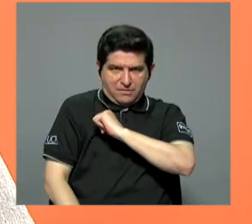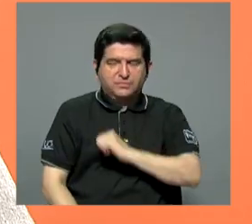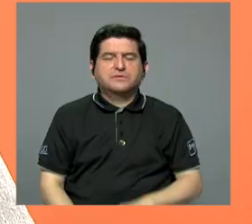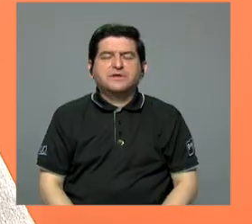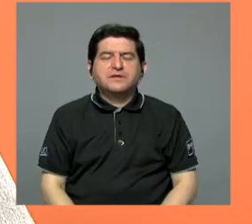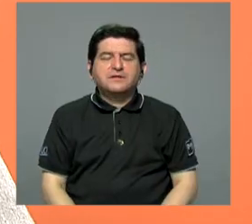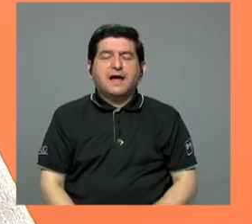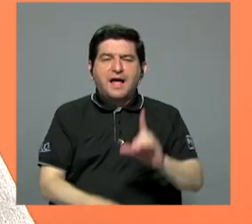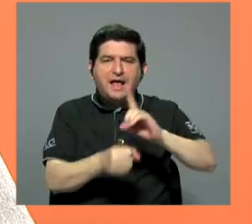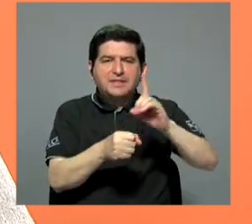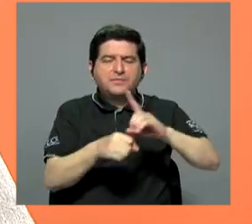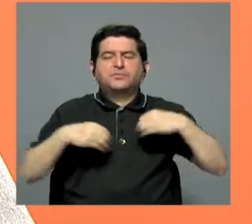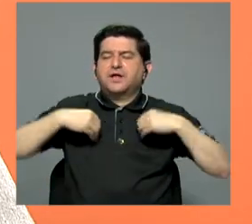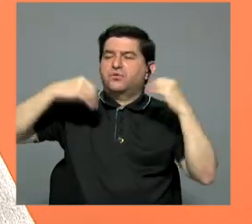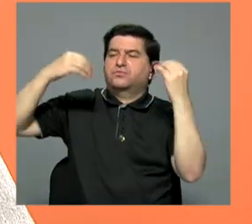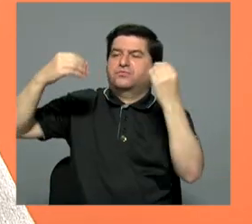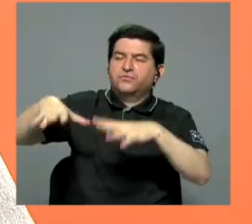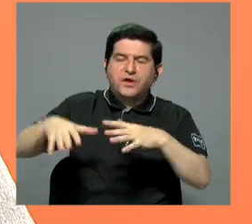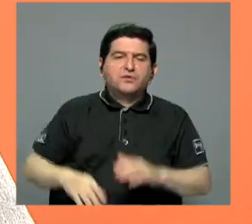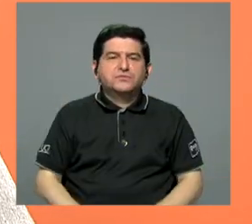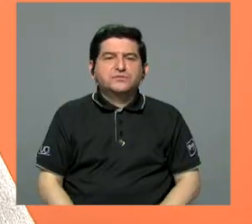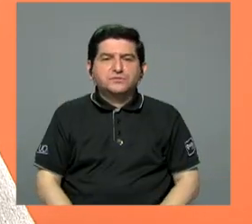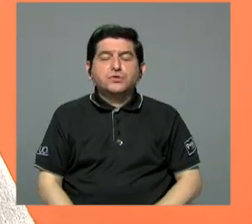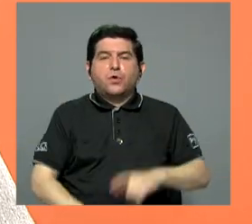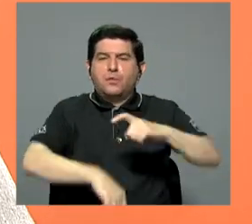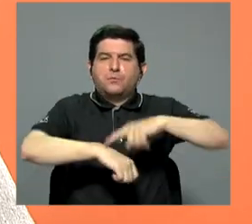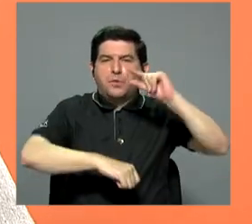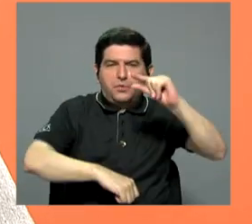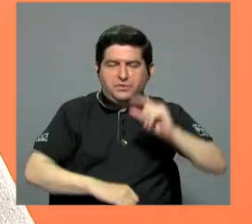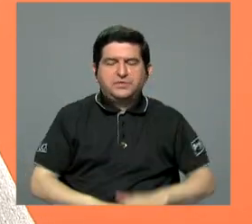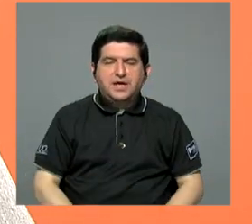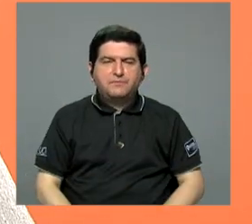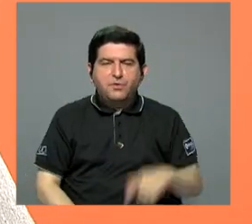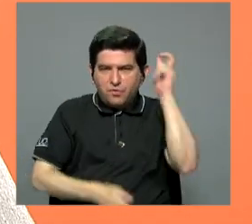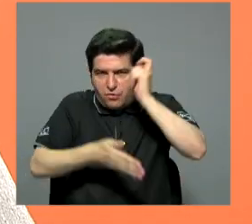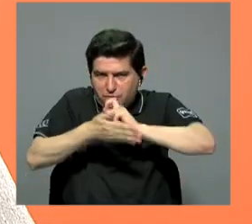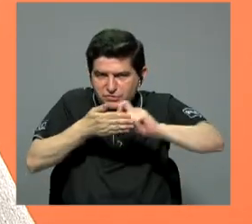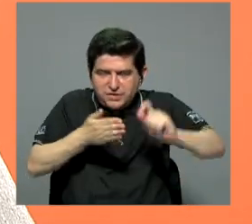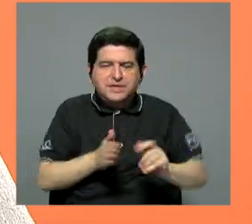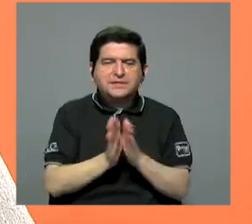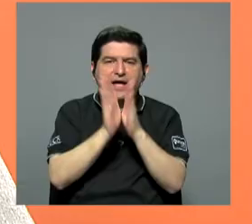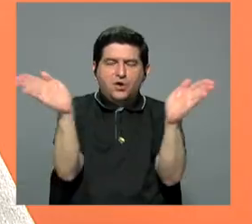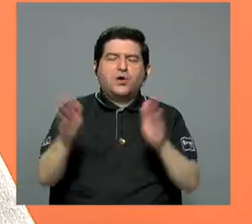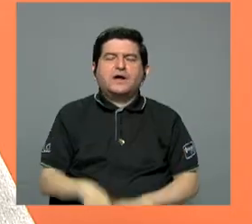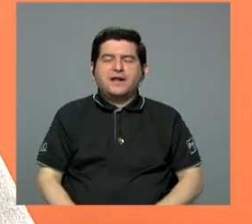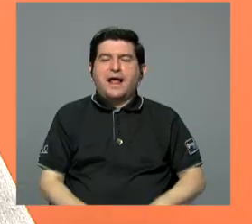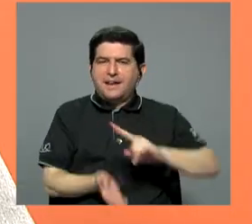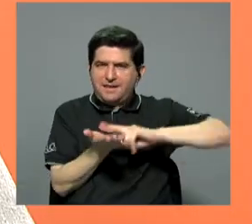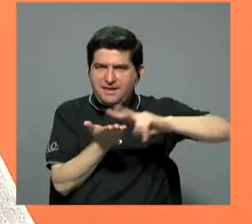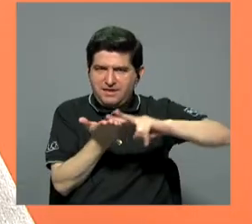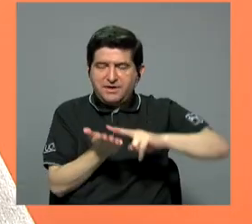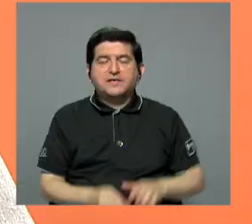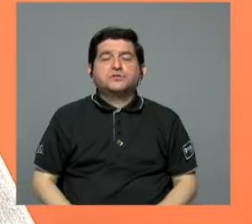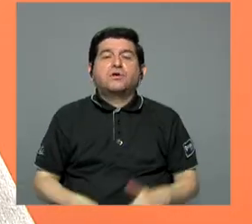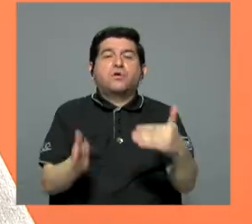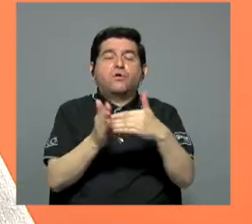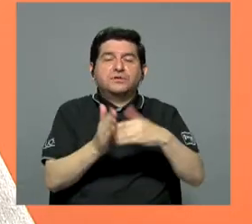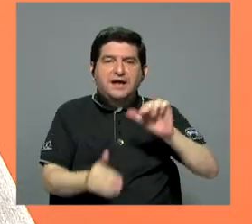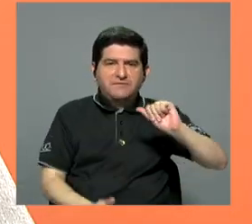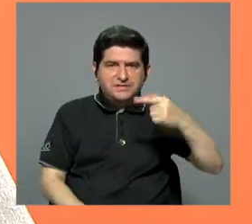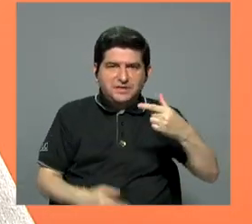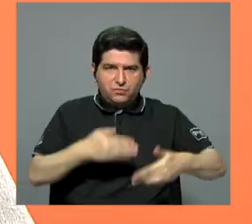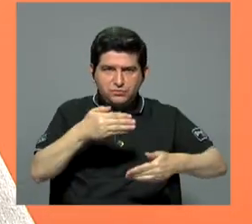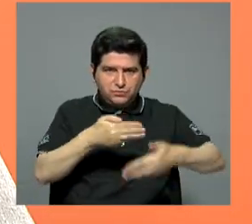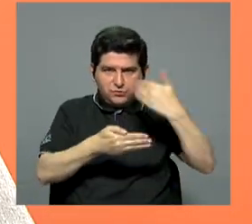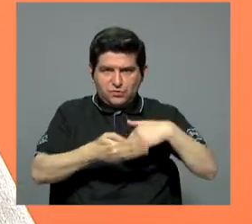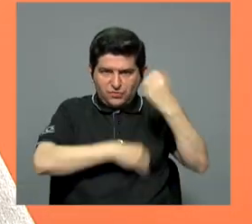el diputado Viales tuvo que renunciar a su cargo temporalmente de secretario general del Partido de Liberación Nacional que pues regresó en agosto del año anterior